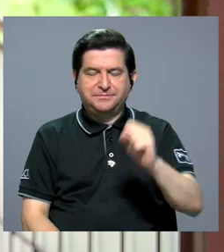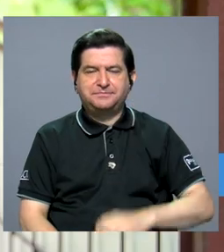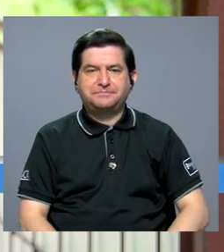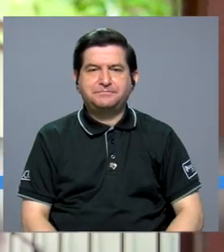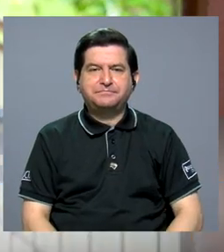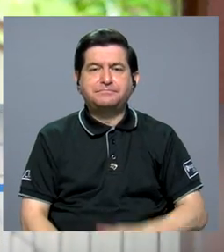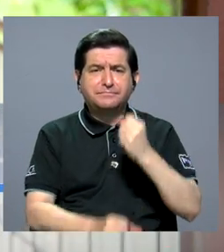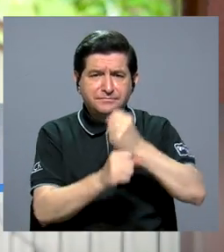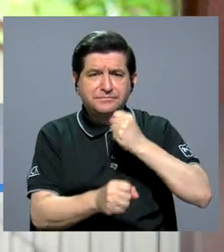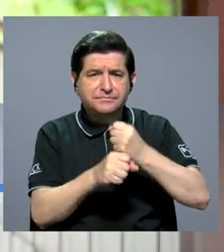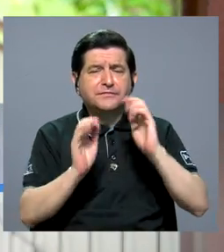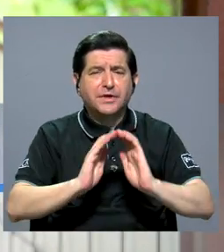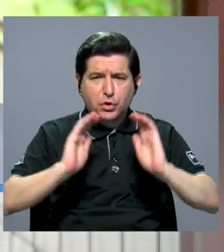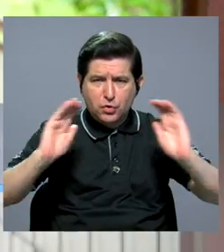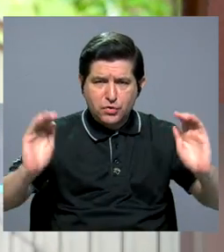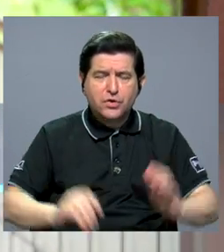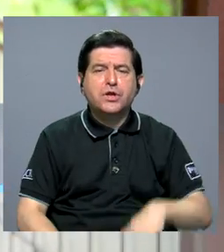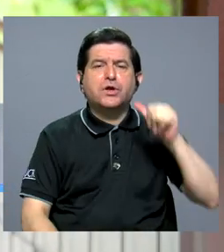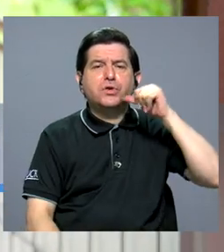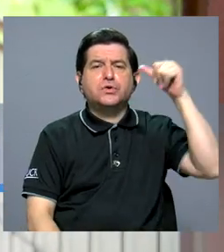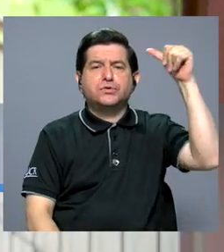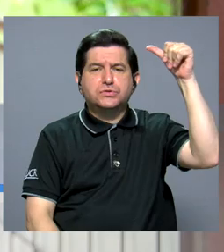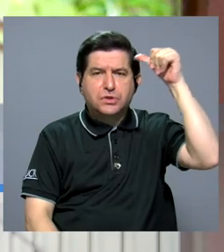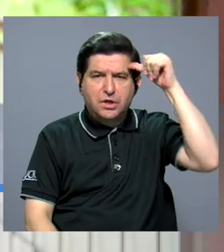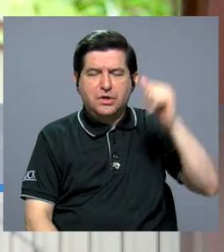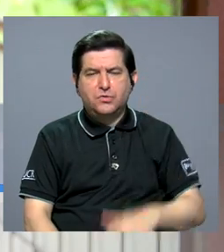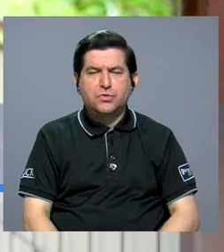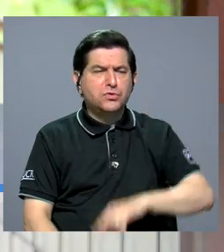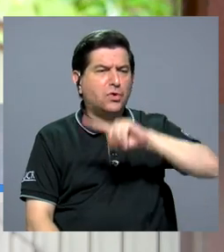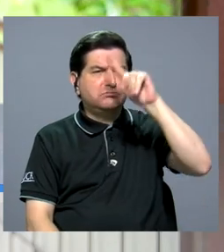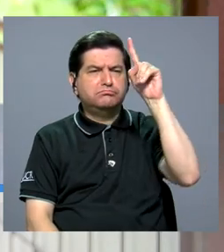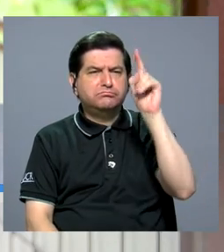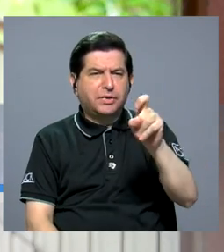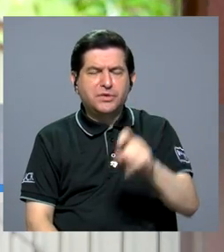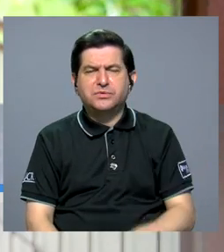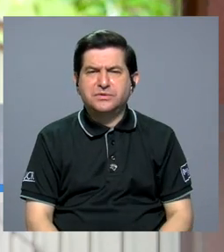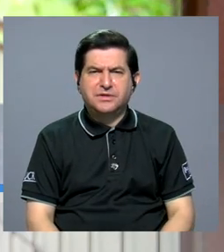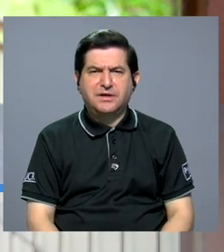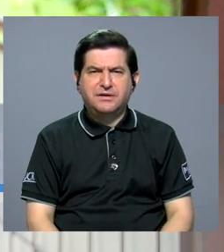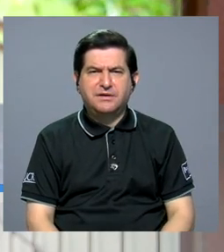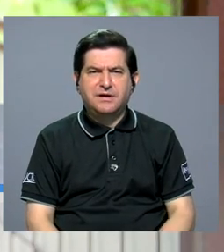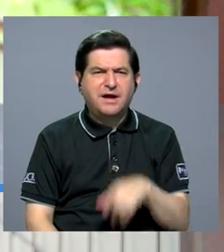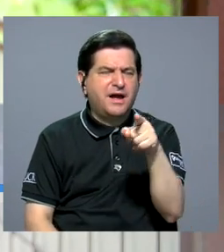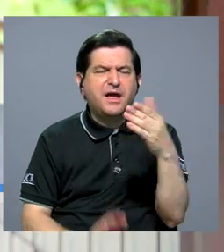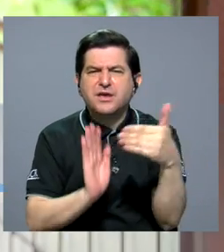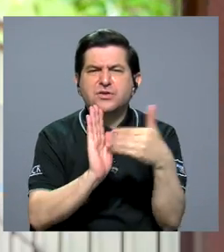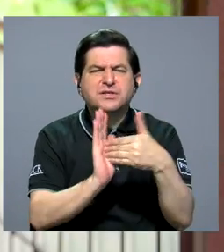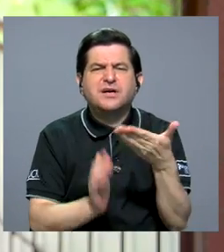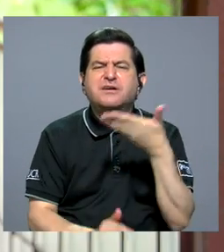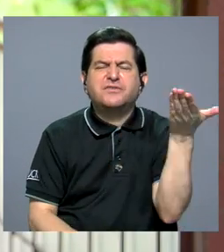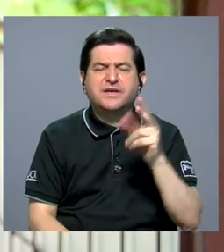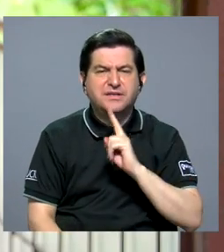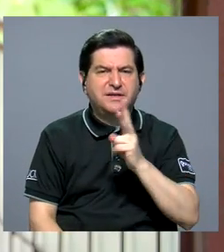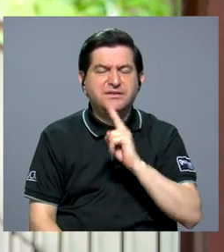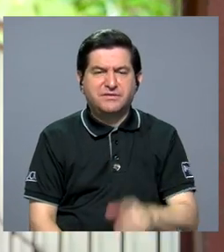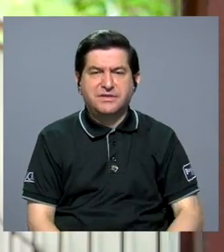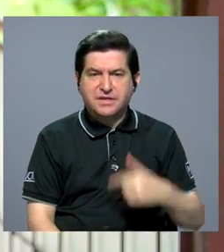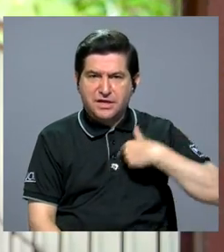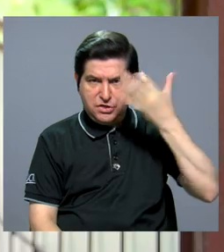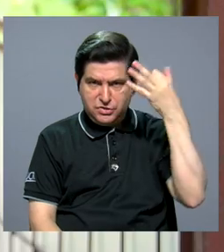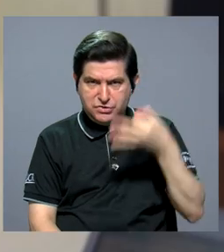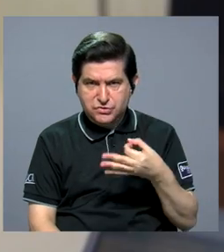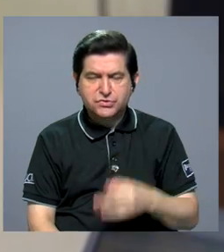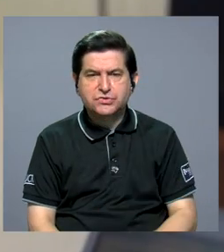Trabajaron con los niños, con los adultos, preguntaron qué les había afectado. Realmente creo que fueron